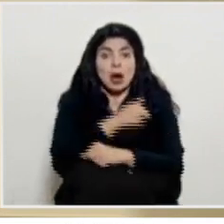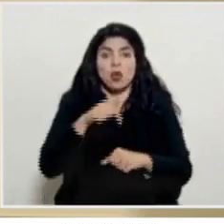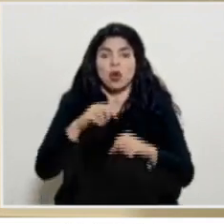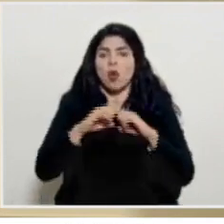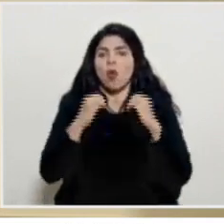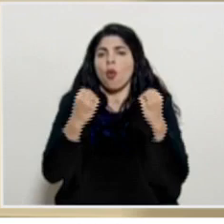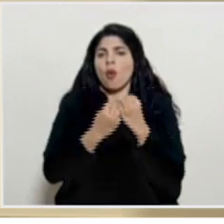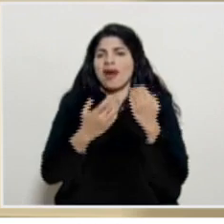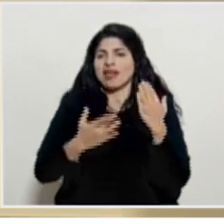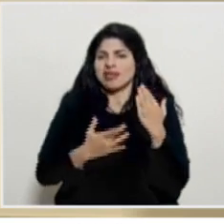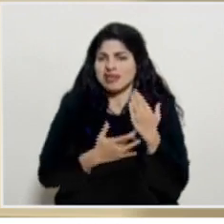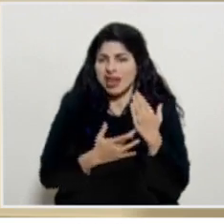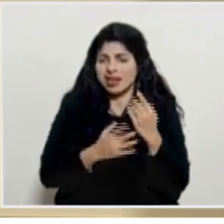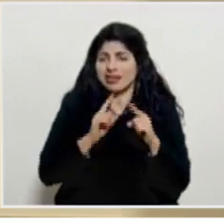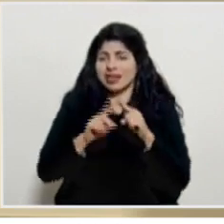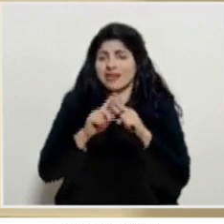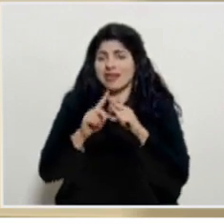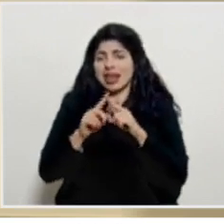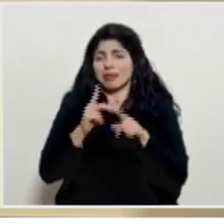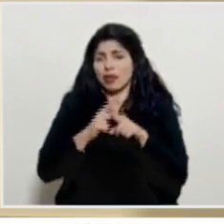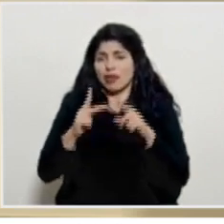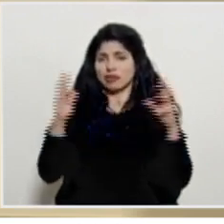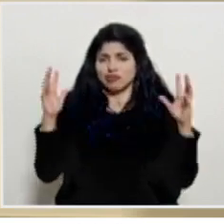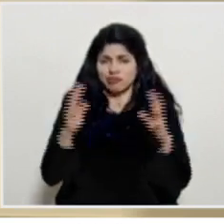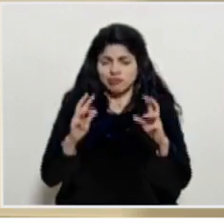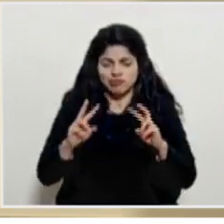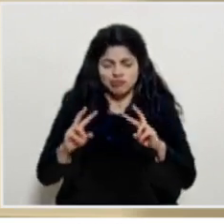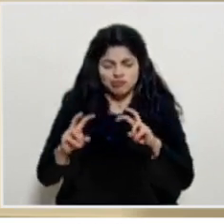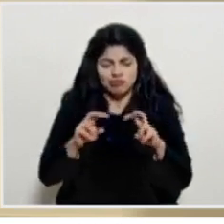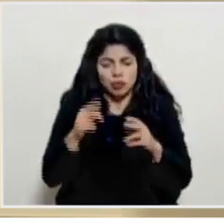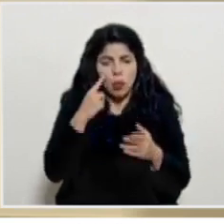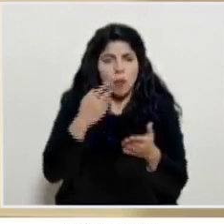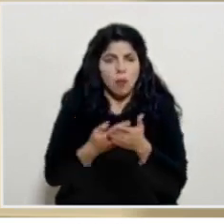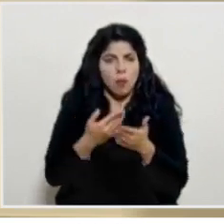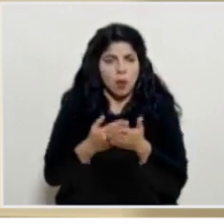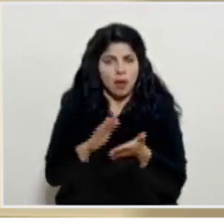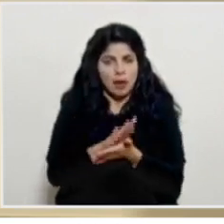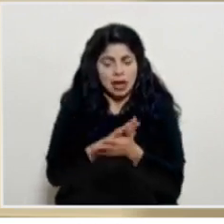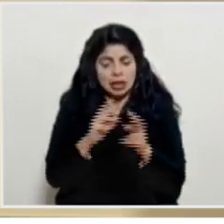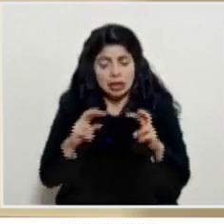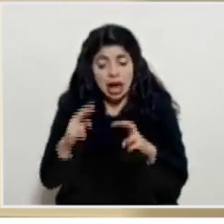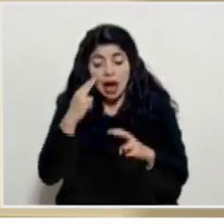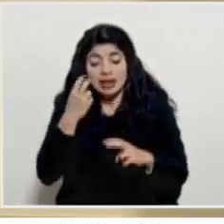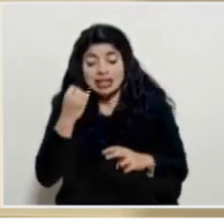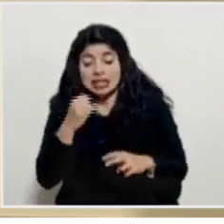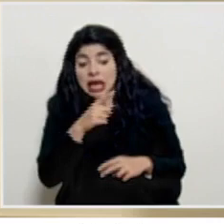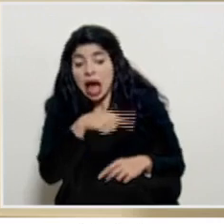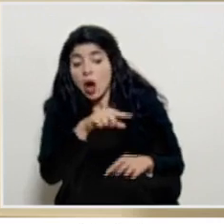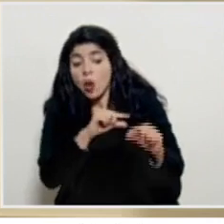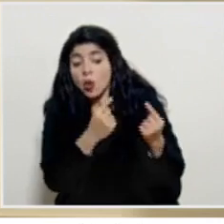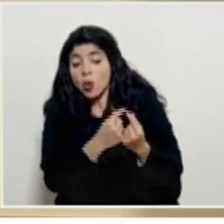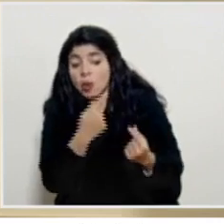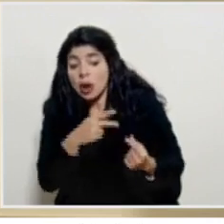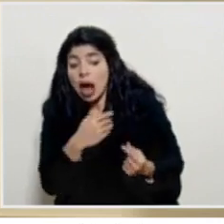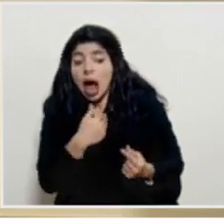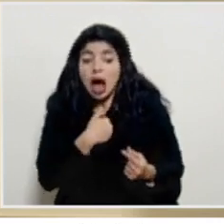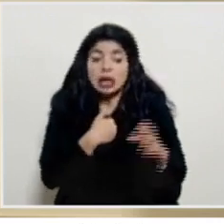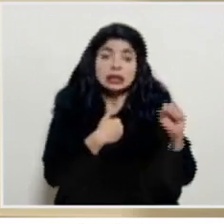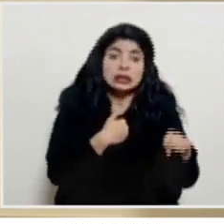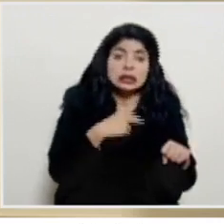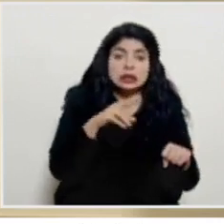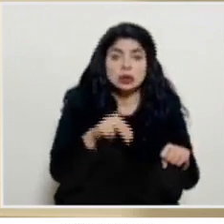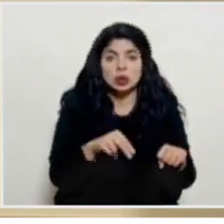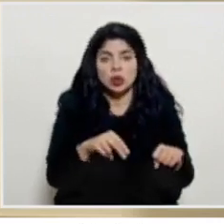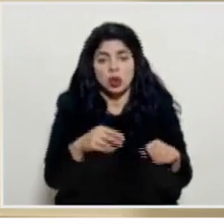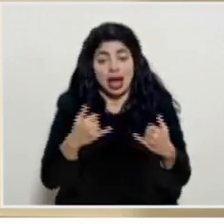interdisciplinario va a analizar la evidencia que hay y definir si hay grupos de riesgo más expuestos o no hasta